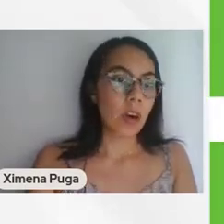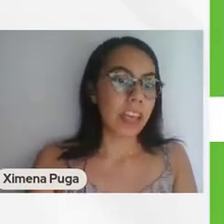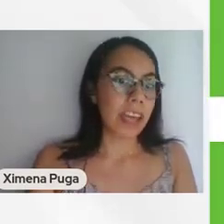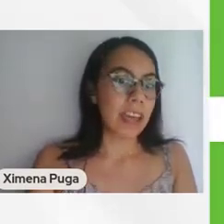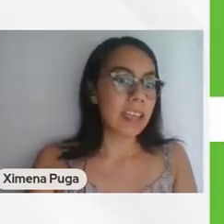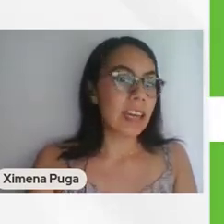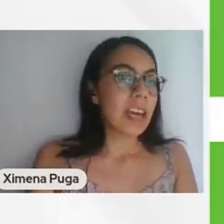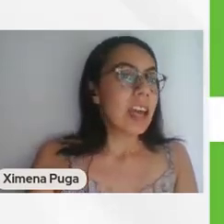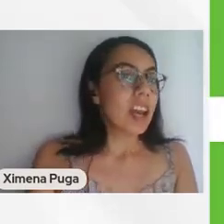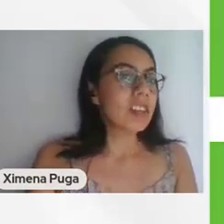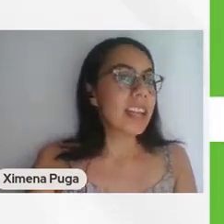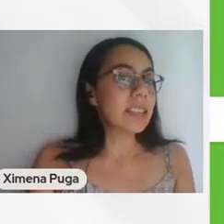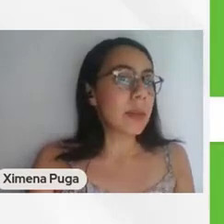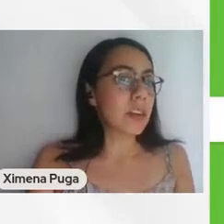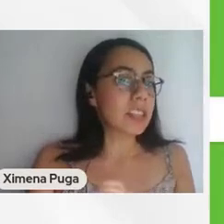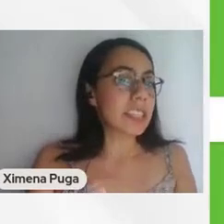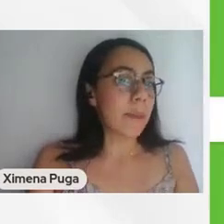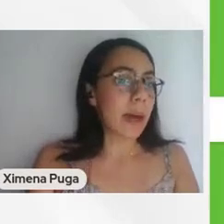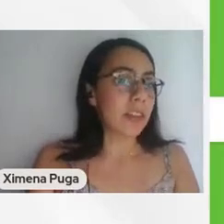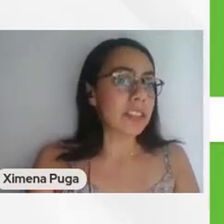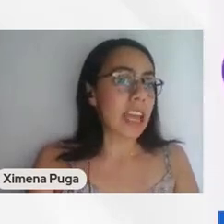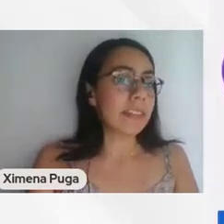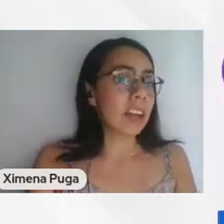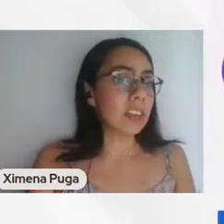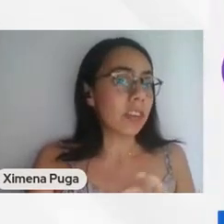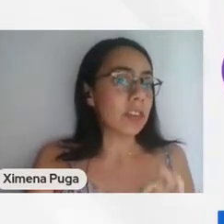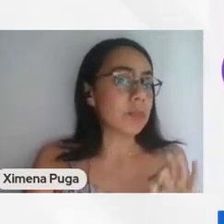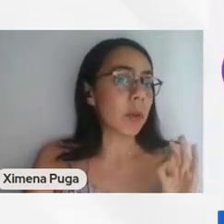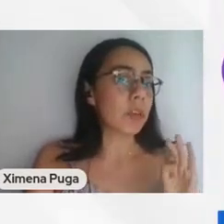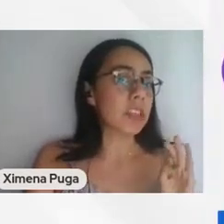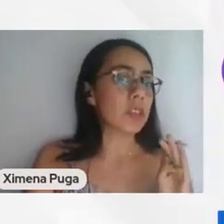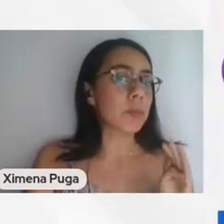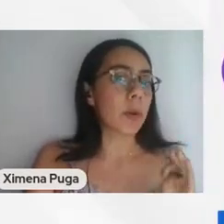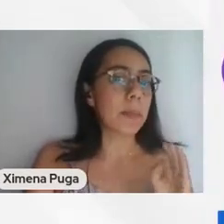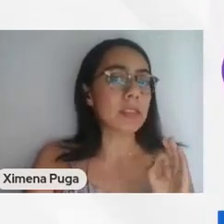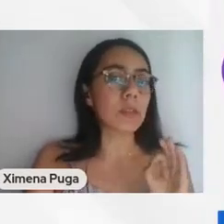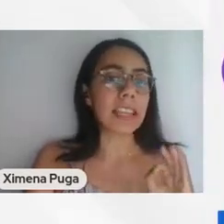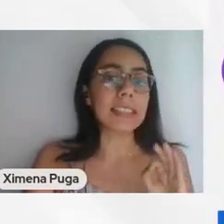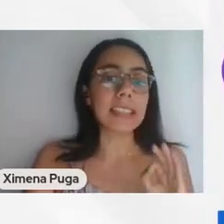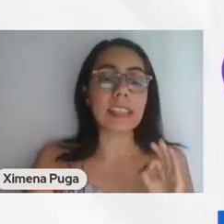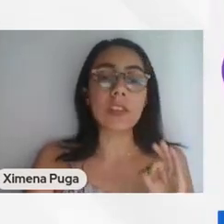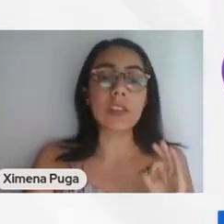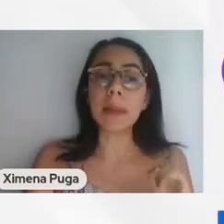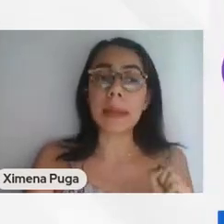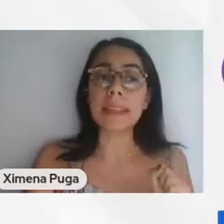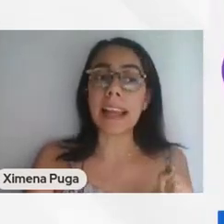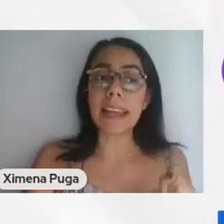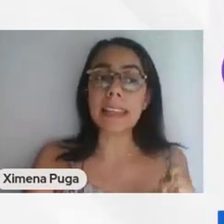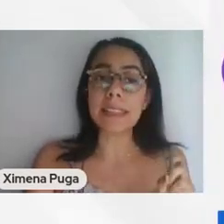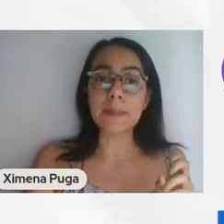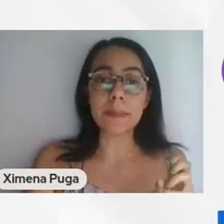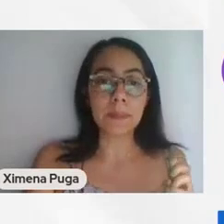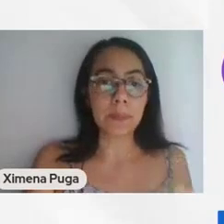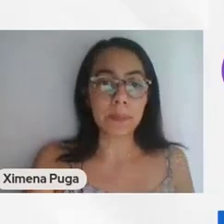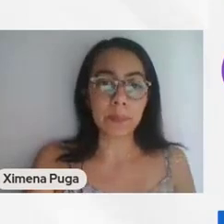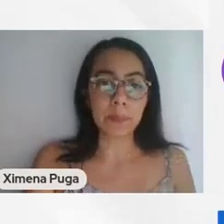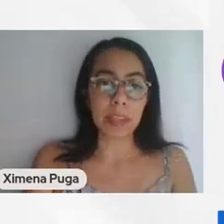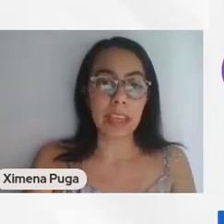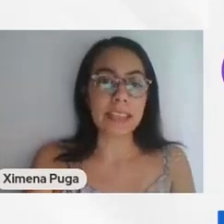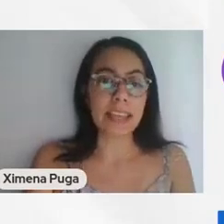Ok, los seres vivos llamados heterótrofos producen sus propias sustancias nutrimentales.